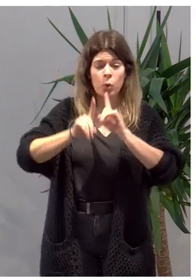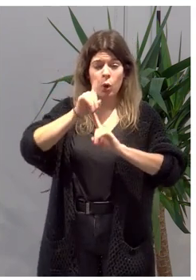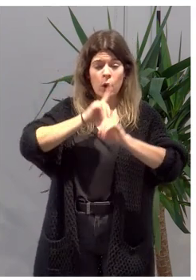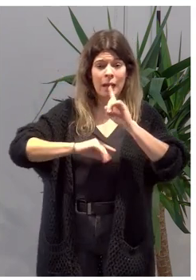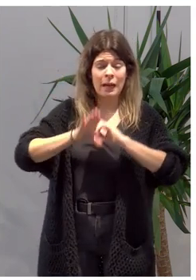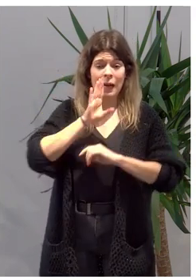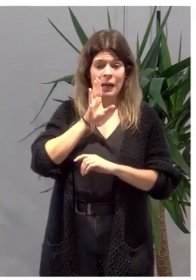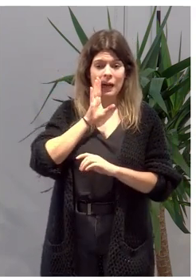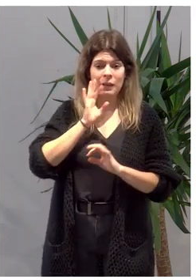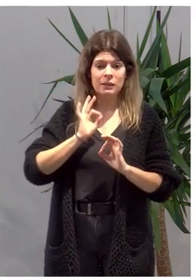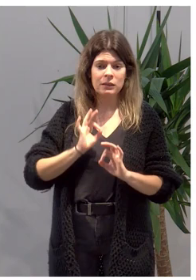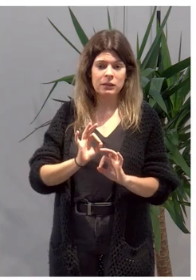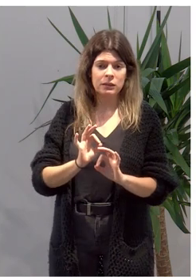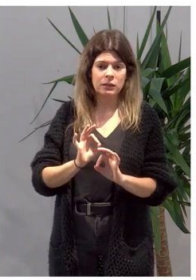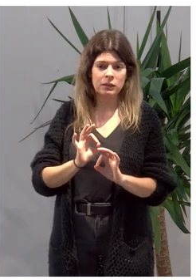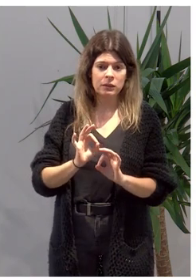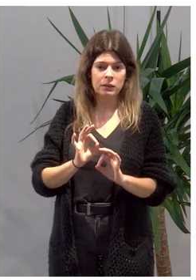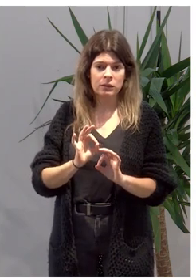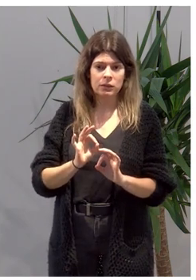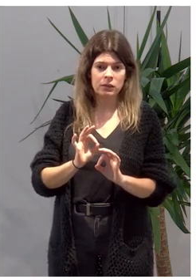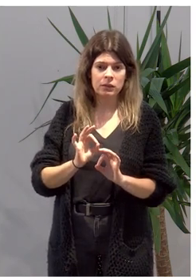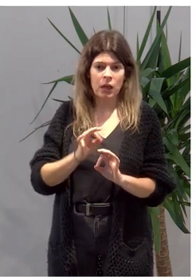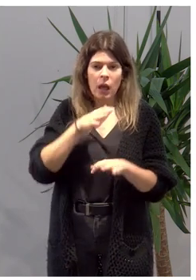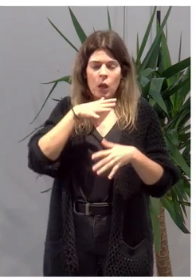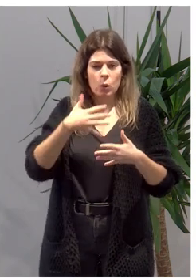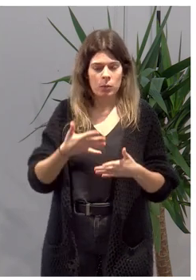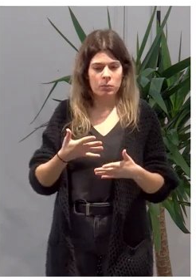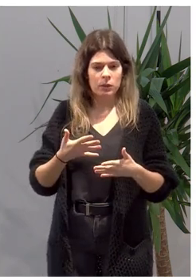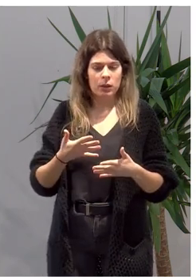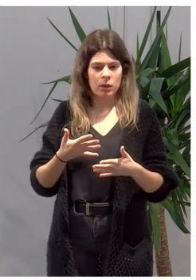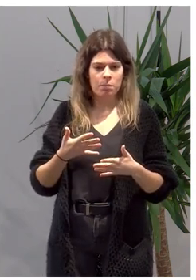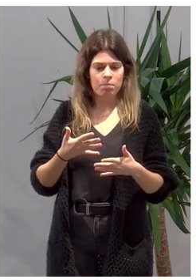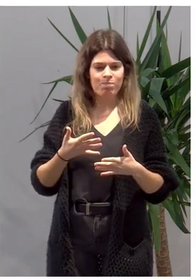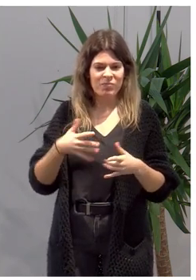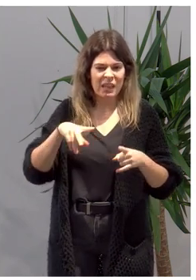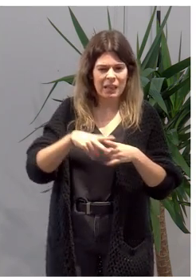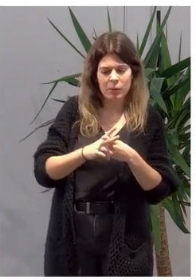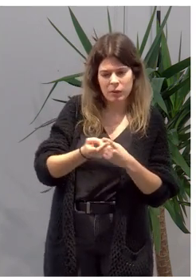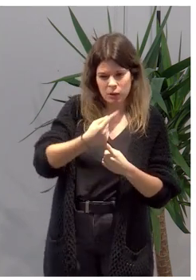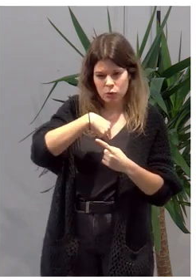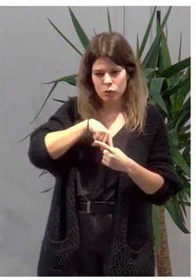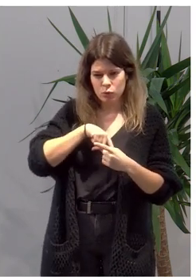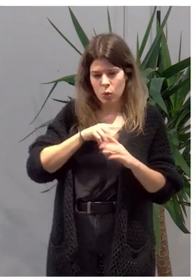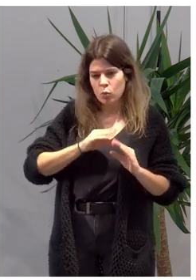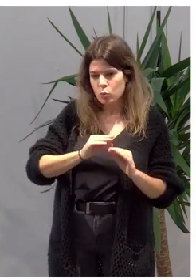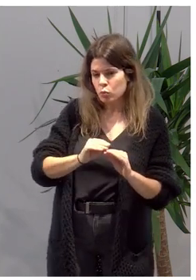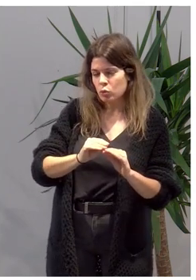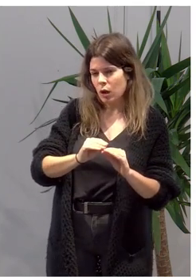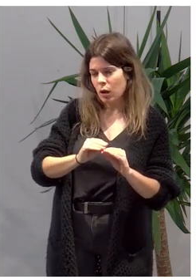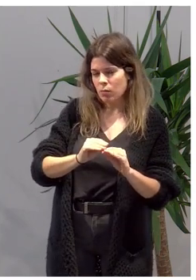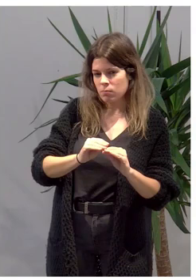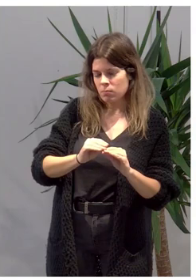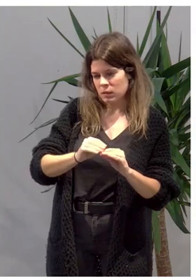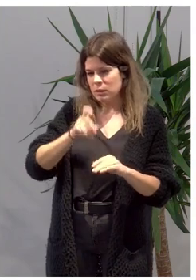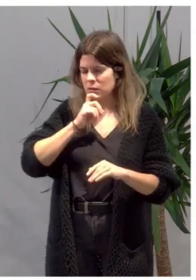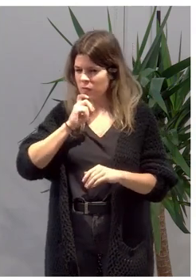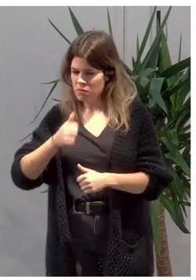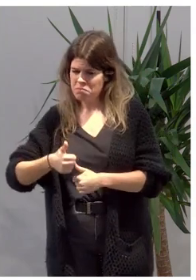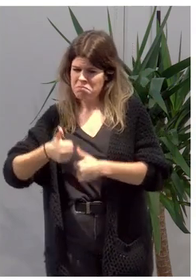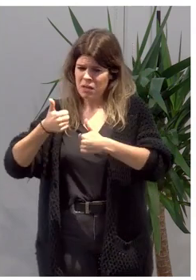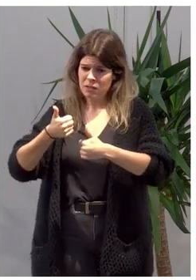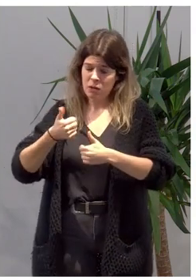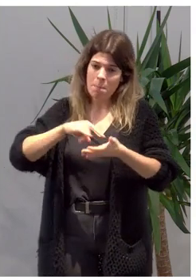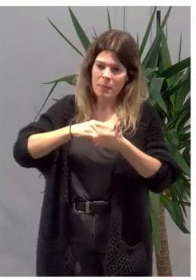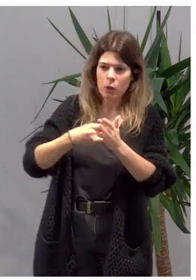están teniendo o en estos momentos se escapan muchas veces de las herramientas que nosotros estamos utilizando, de los métodos que veníamos